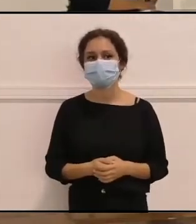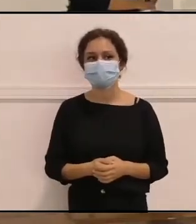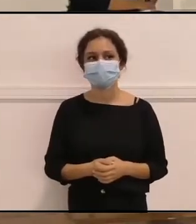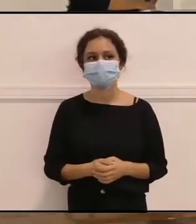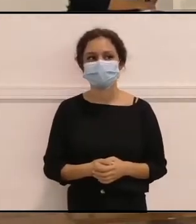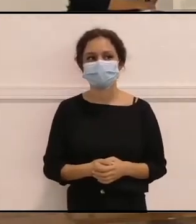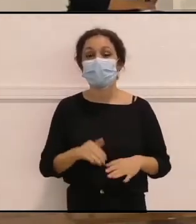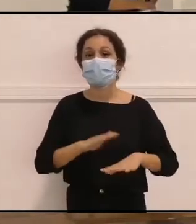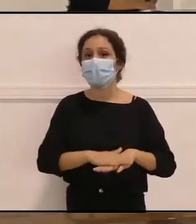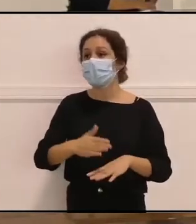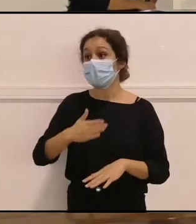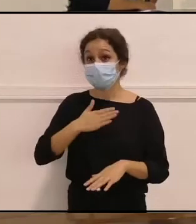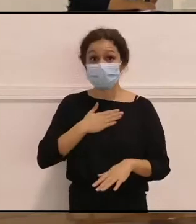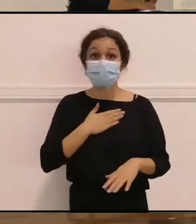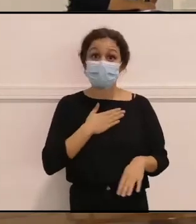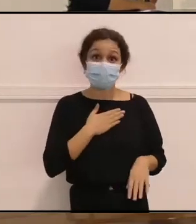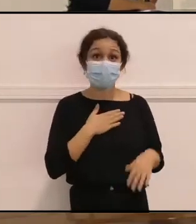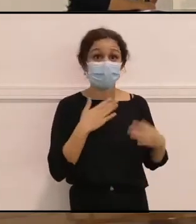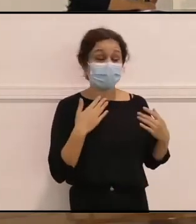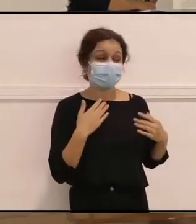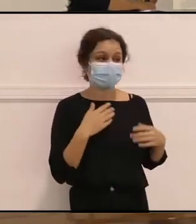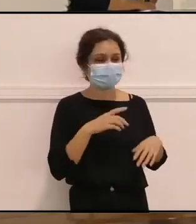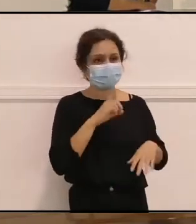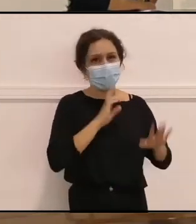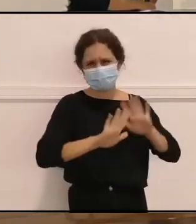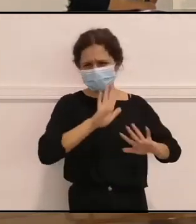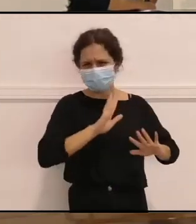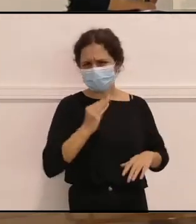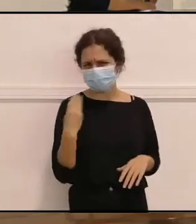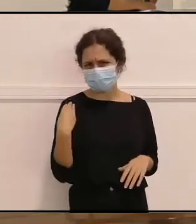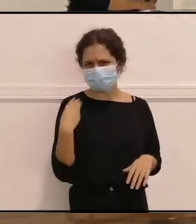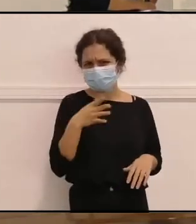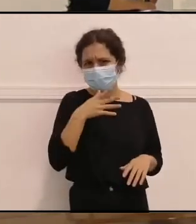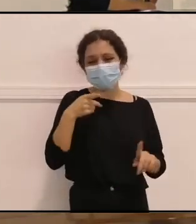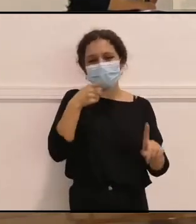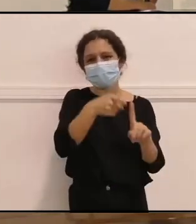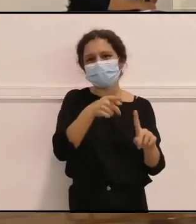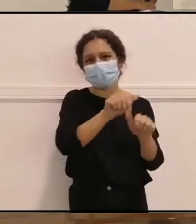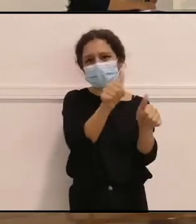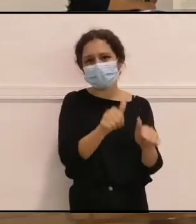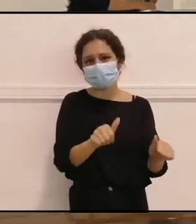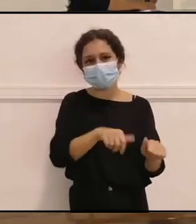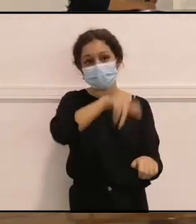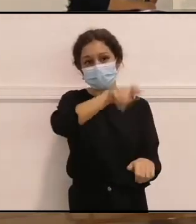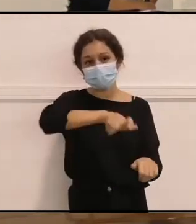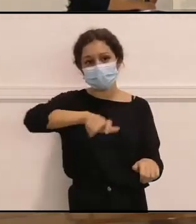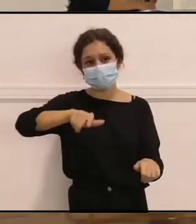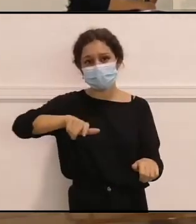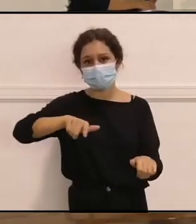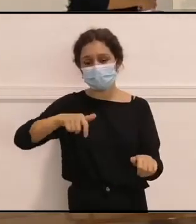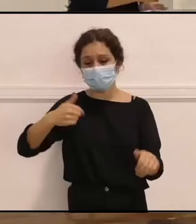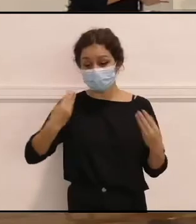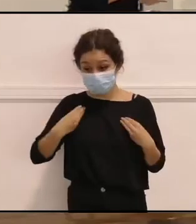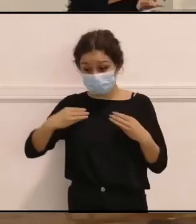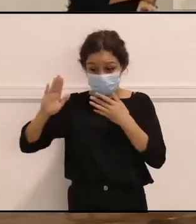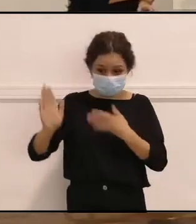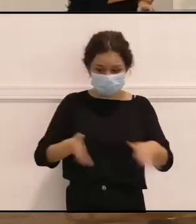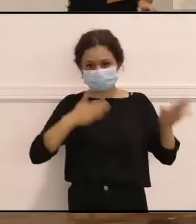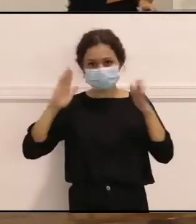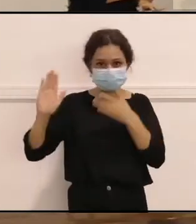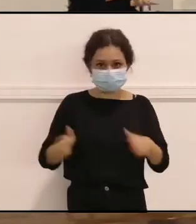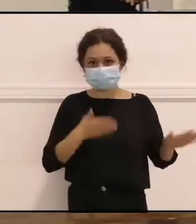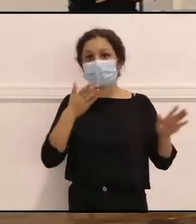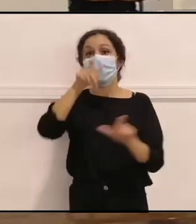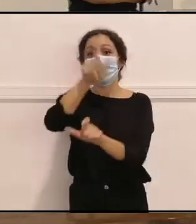Para mí es bastante compleja la pregunta, ¿por qué? Porque referentes han sido muchas personas que han pasado por mi vida. Desde